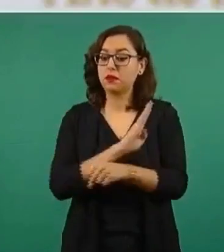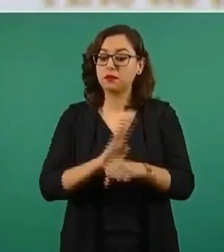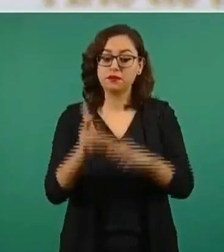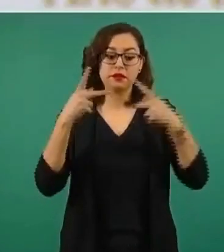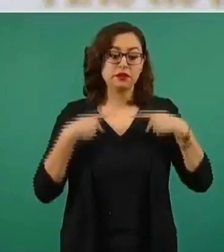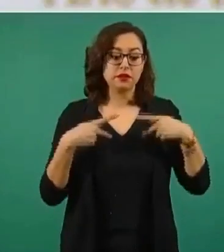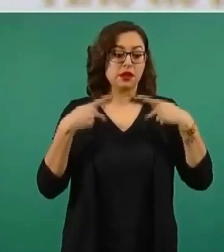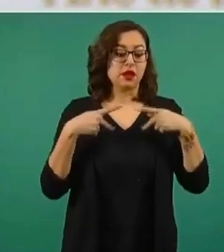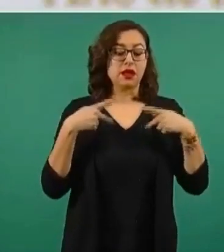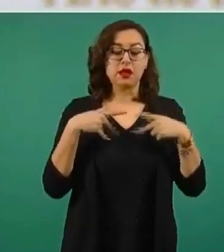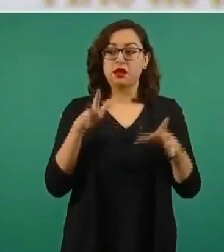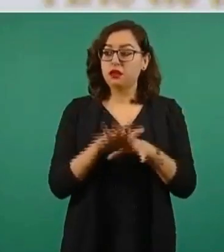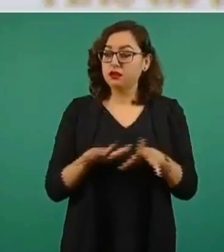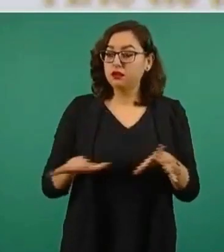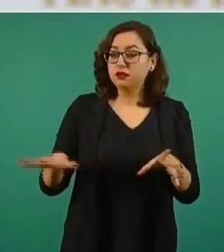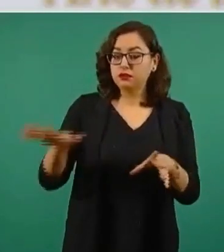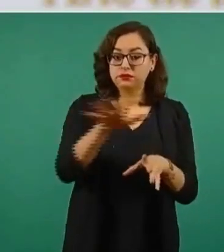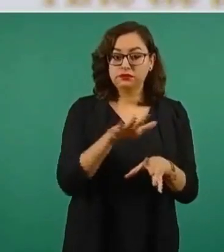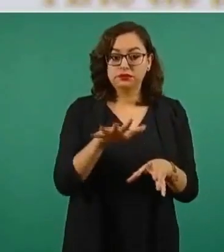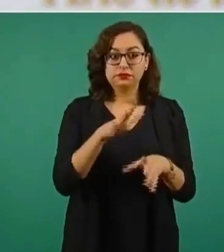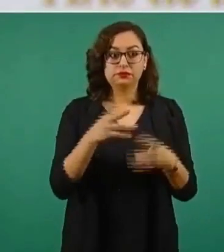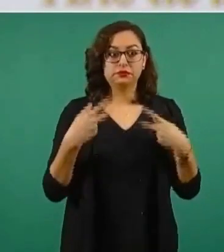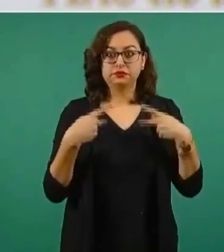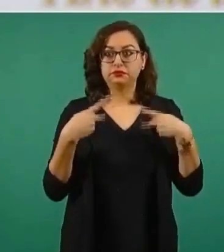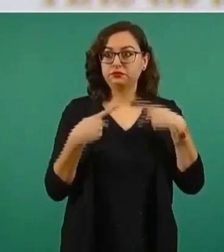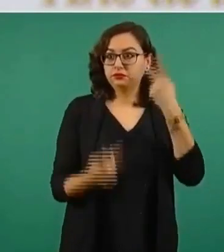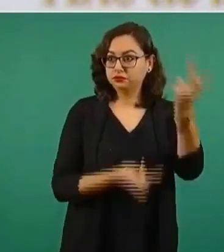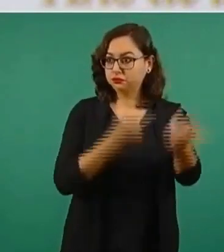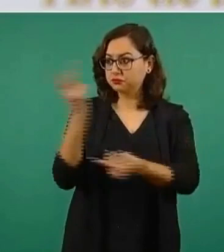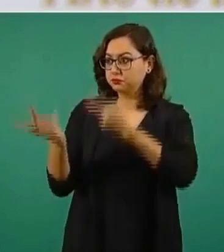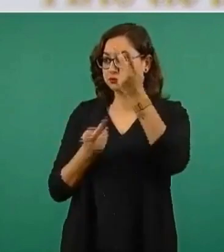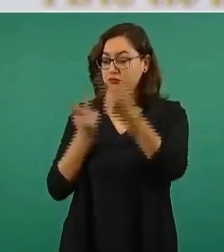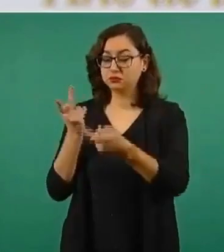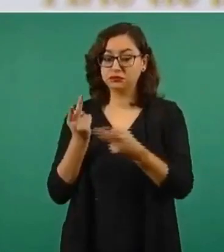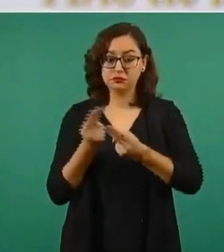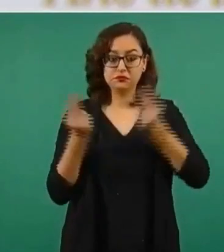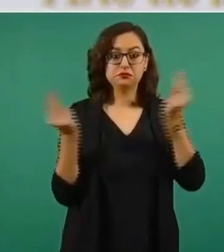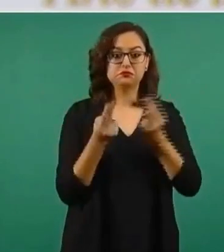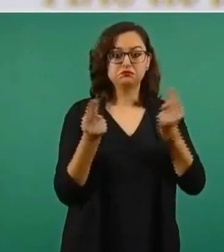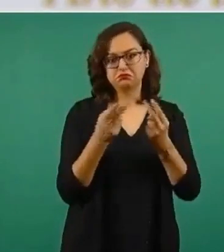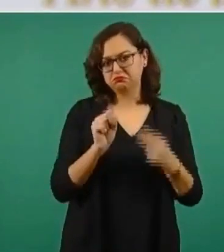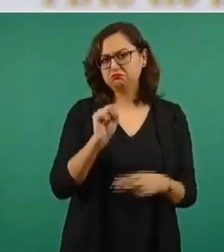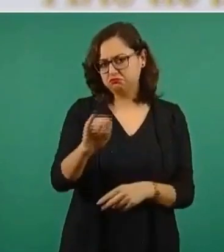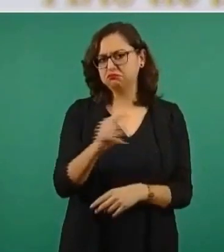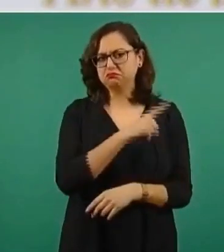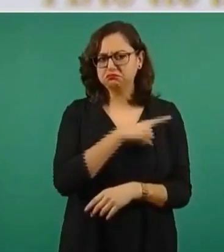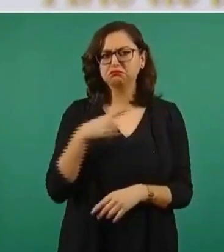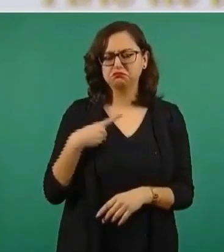y necesite consulta, hay que hacerlo.